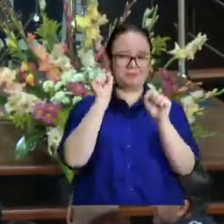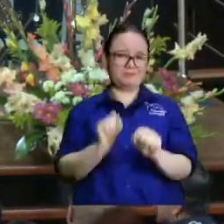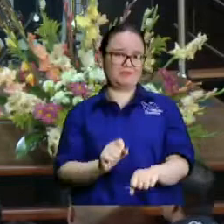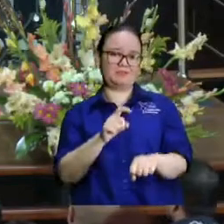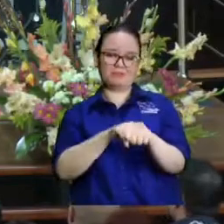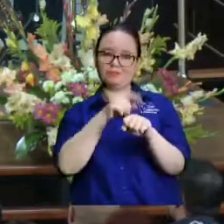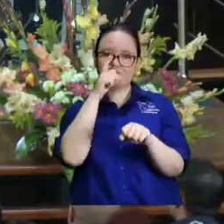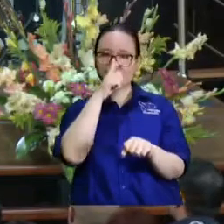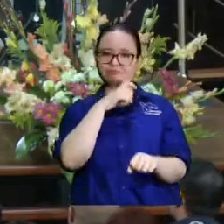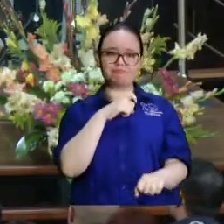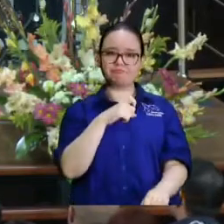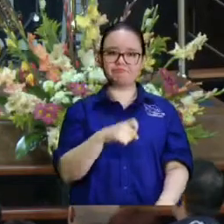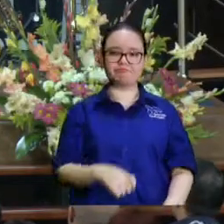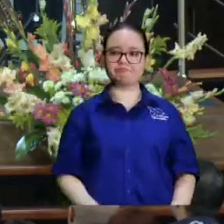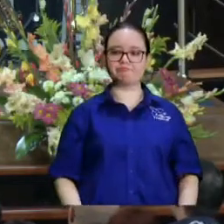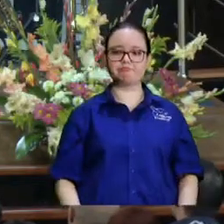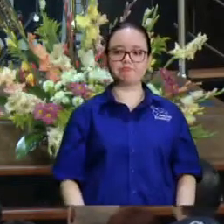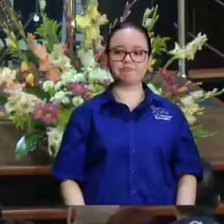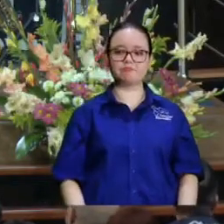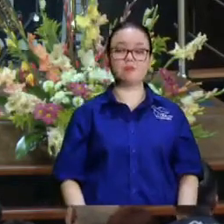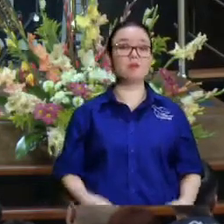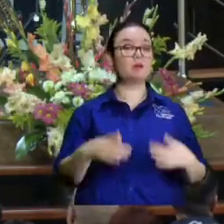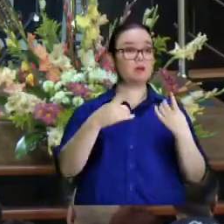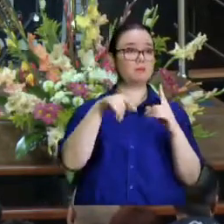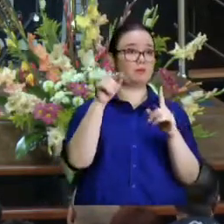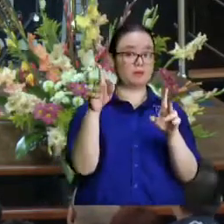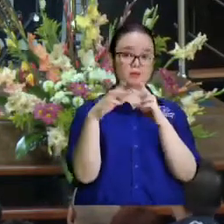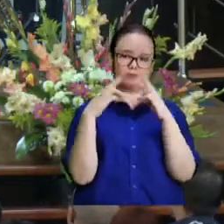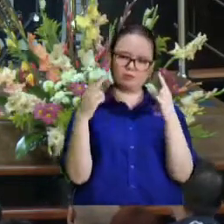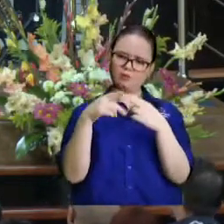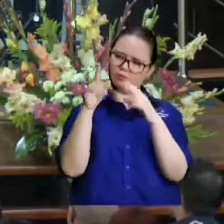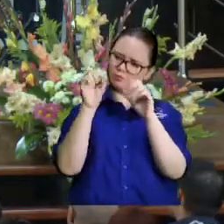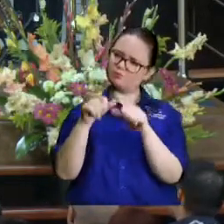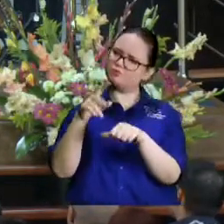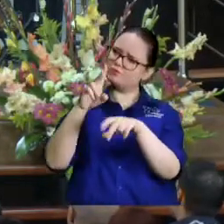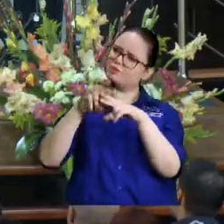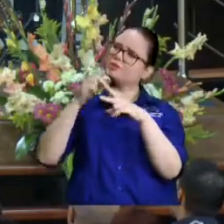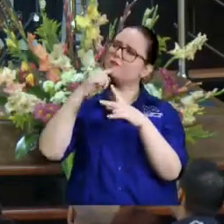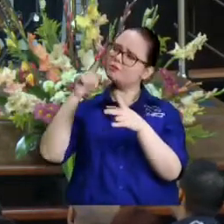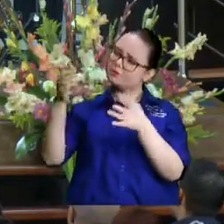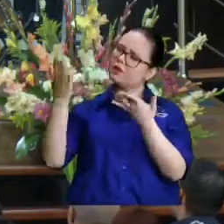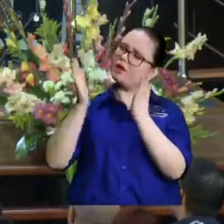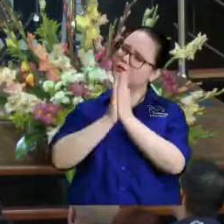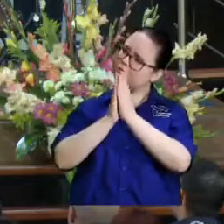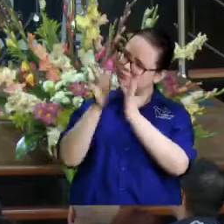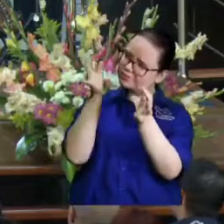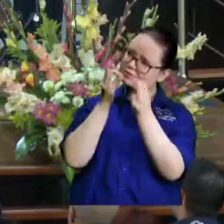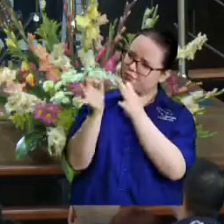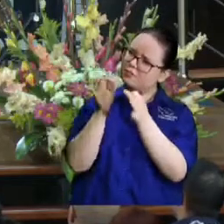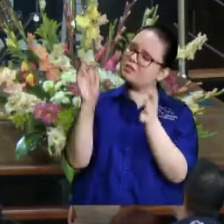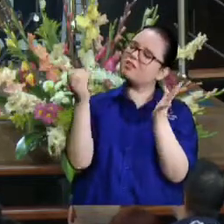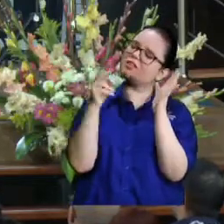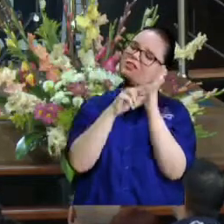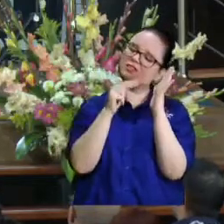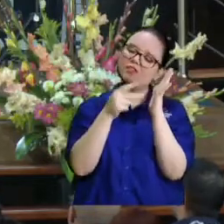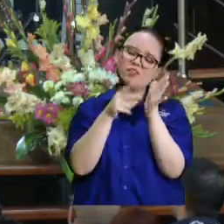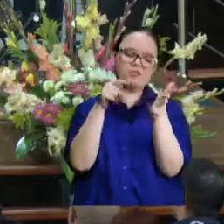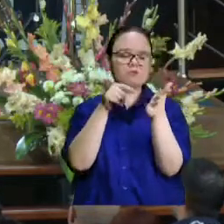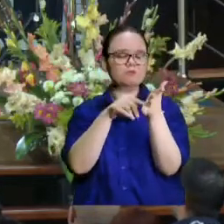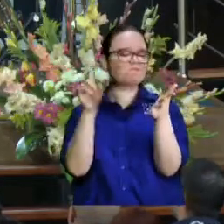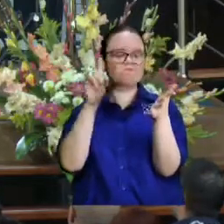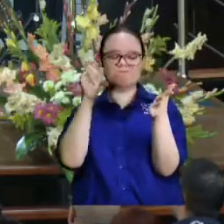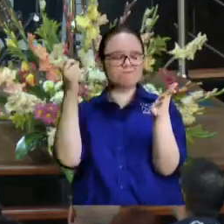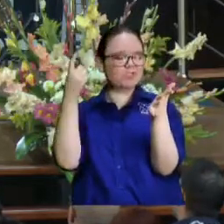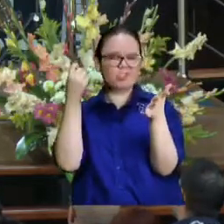si no hay tiempo pero en disipulado usted se puede sentar y decirle al disipulador mire hermano ¿qué significa este versículo? fíjese que no